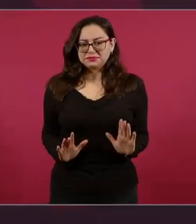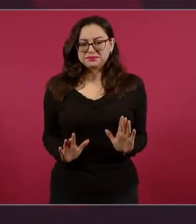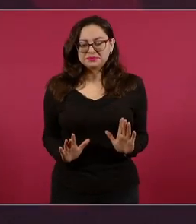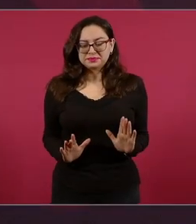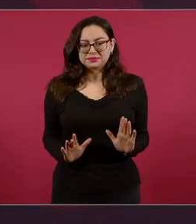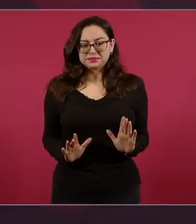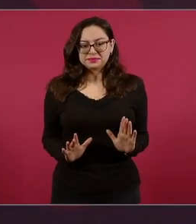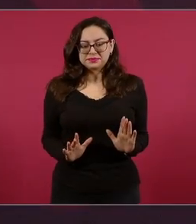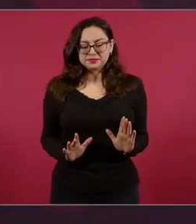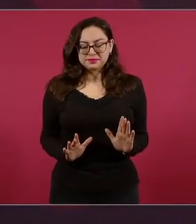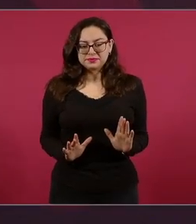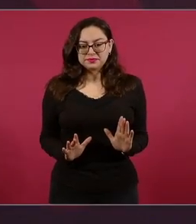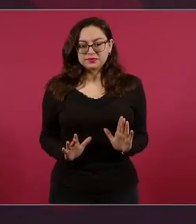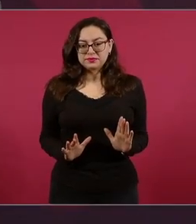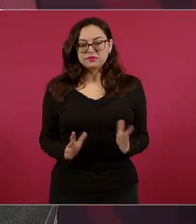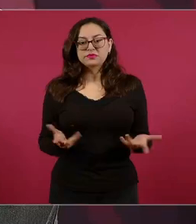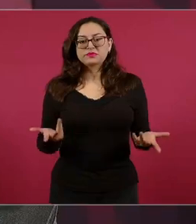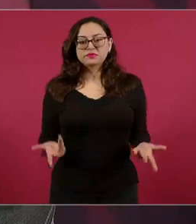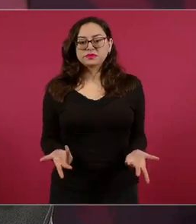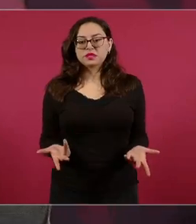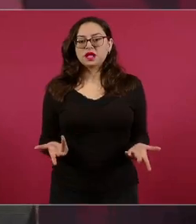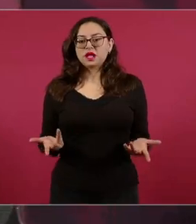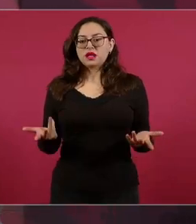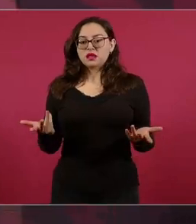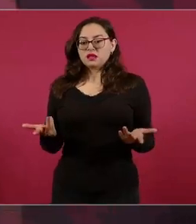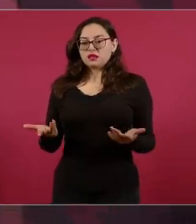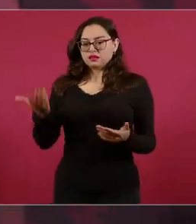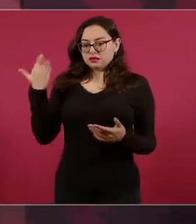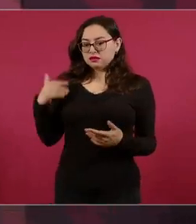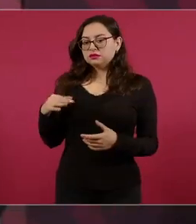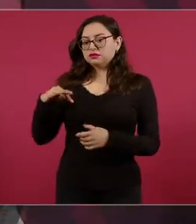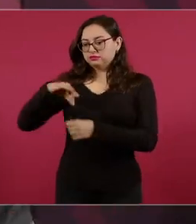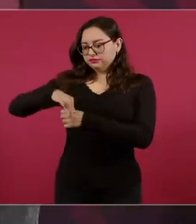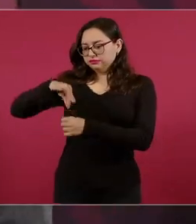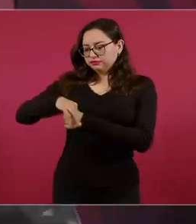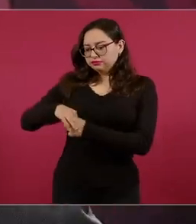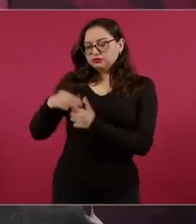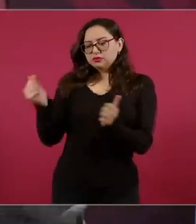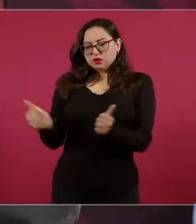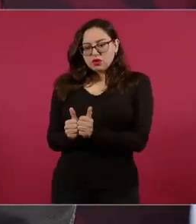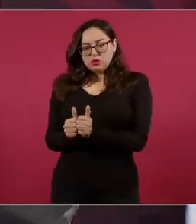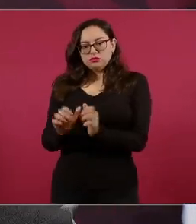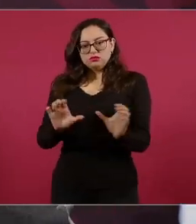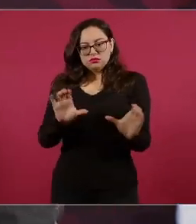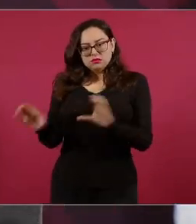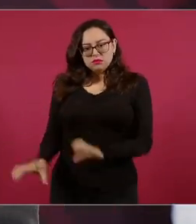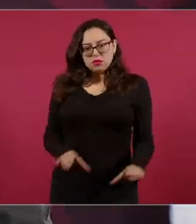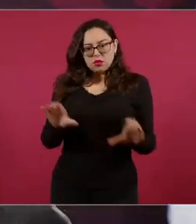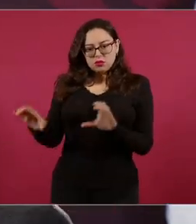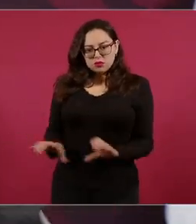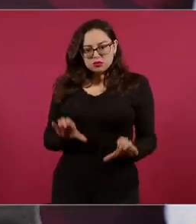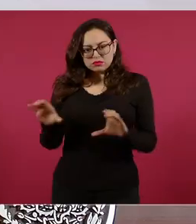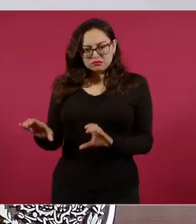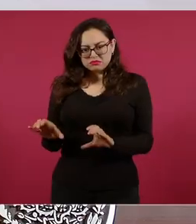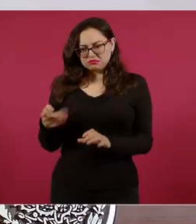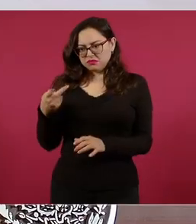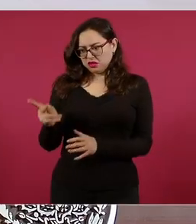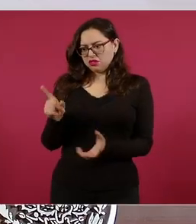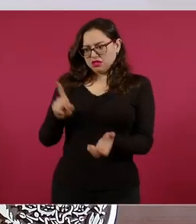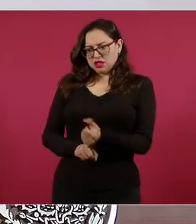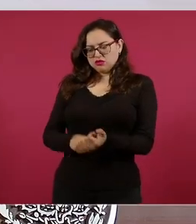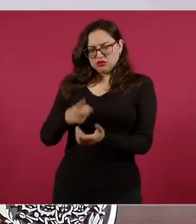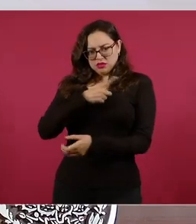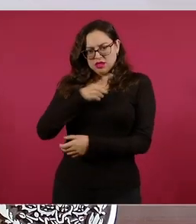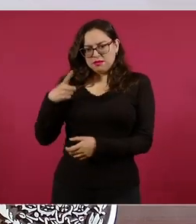elección se haya llevado a cabo de manera electrónica. Y pienso que en el procedimiento